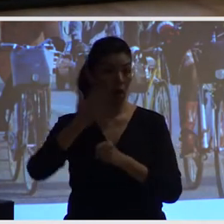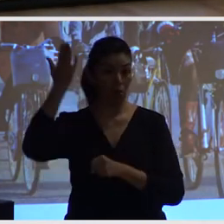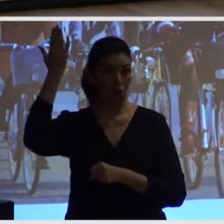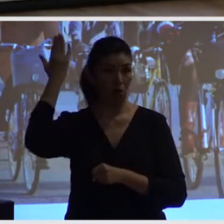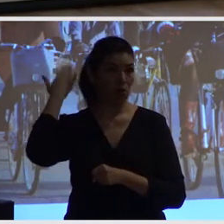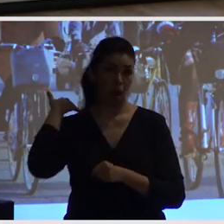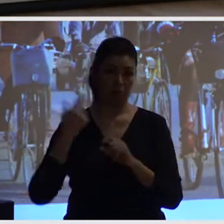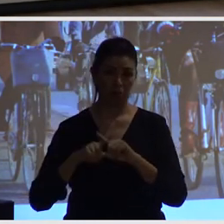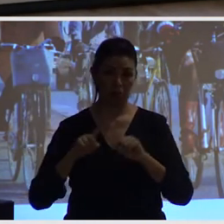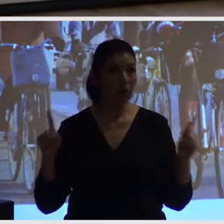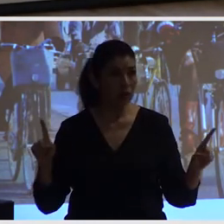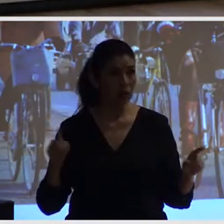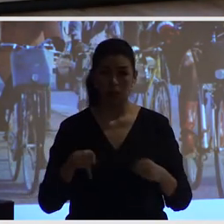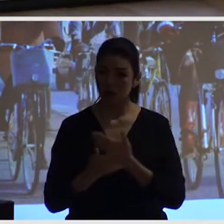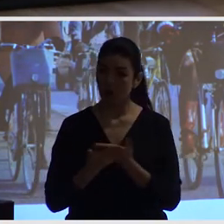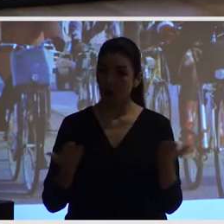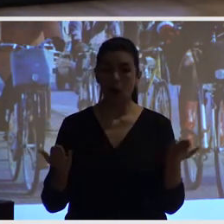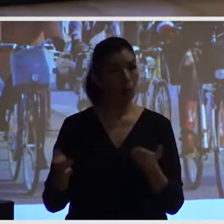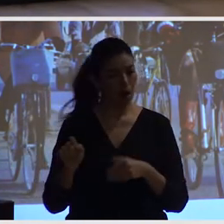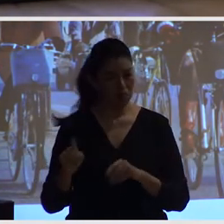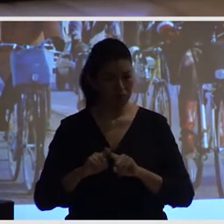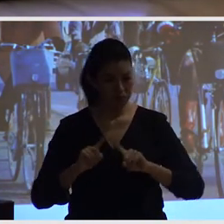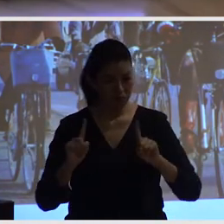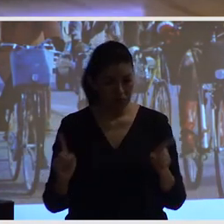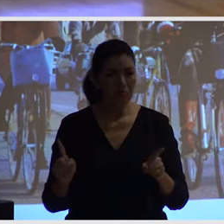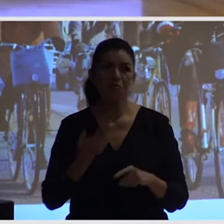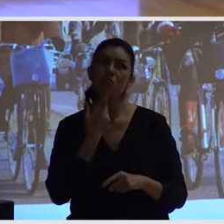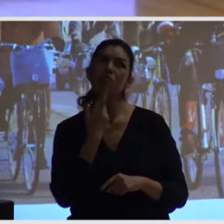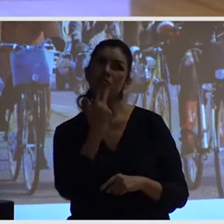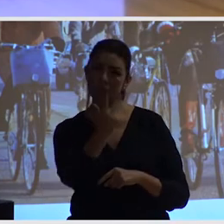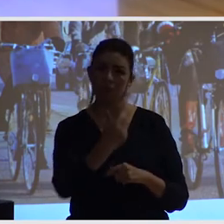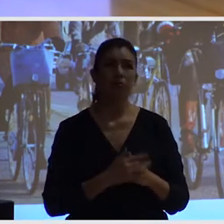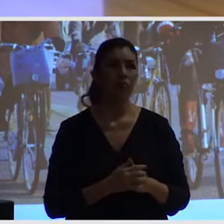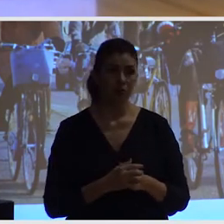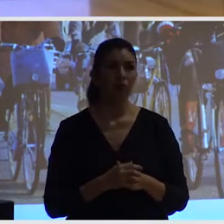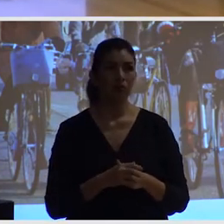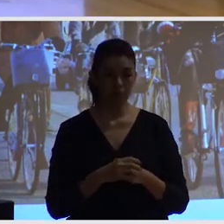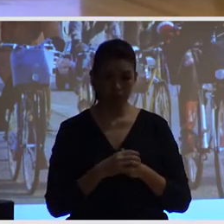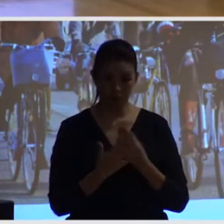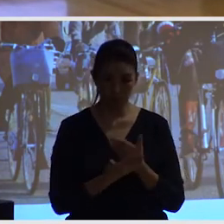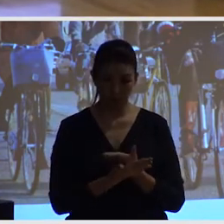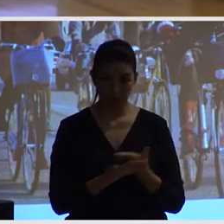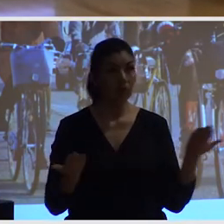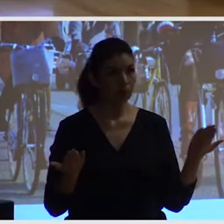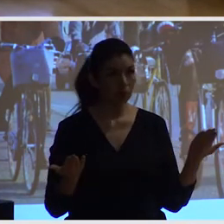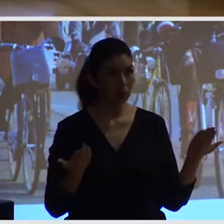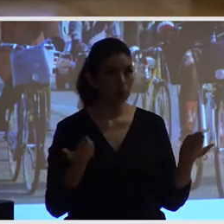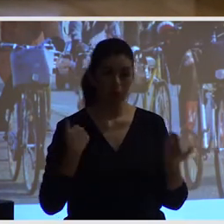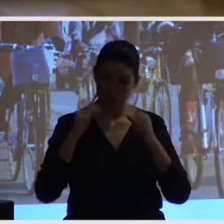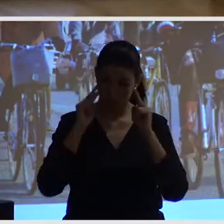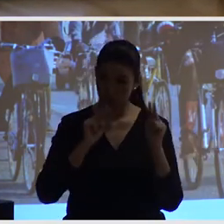también de gran esfuerzo del sector público en el ámbito de la inversión en el espacio público y en la infraestructura.